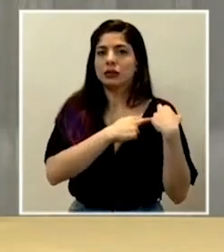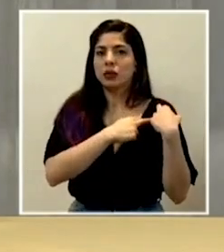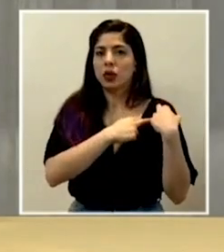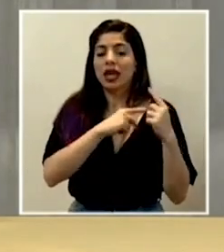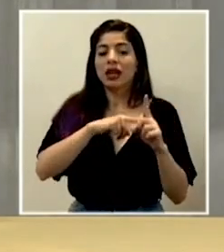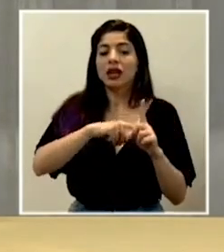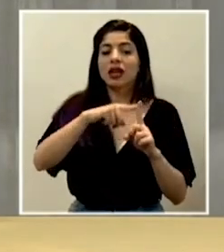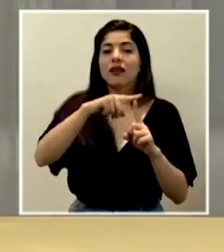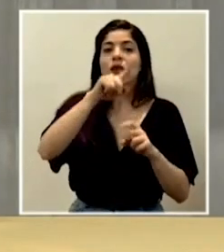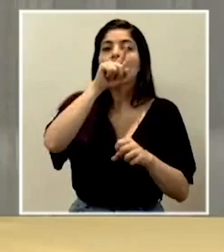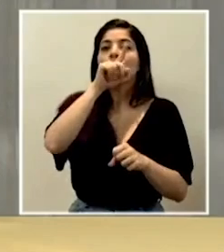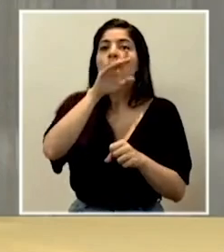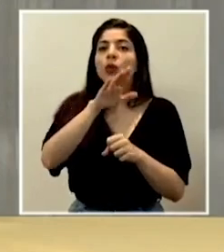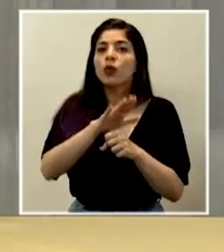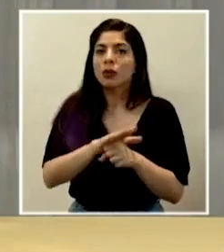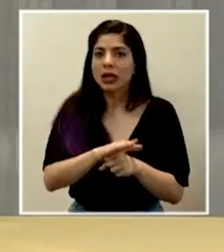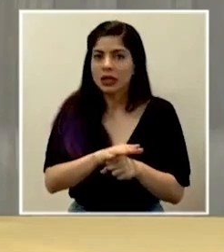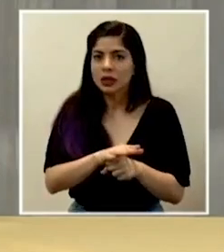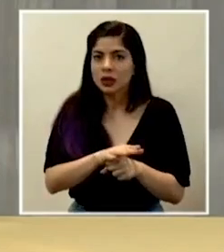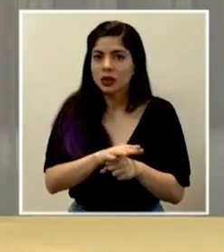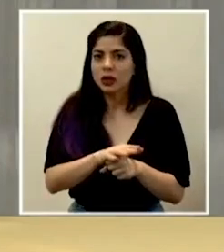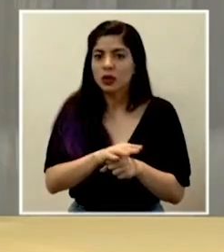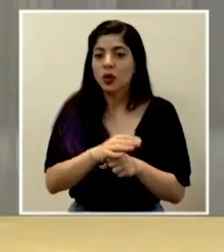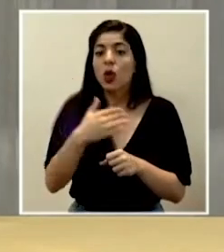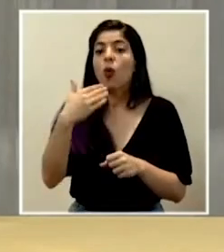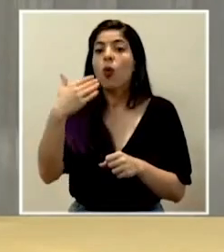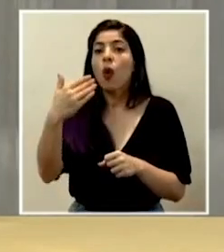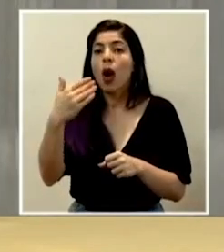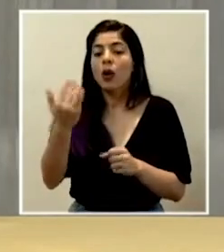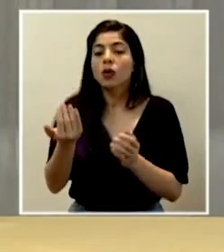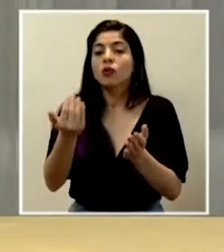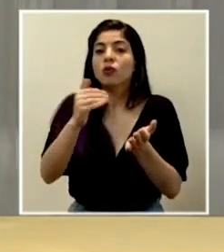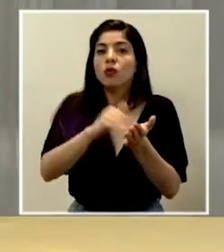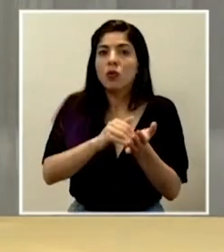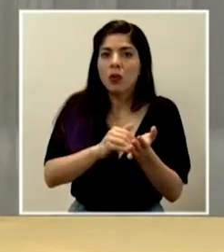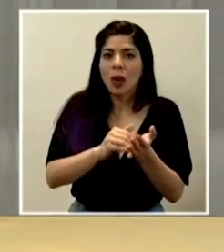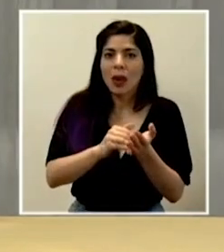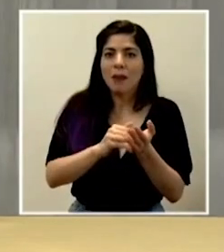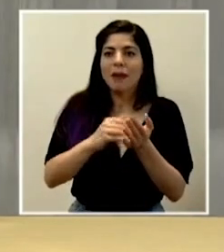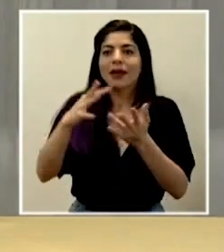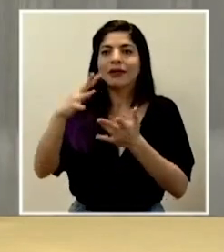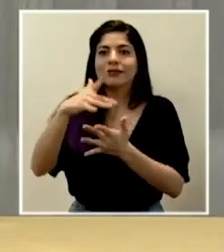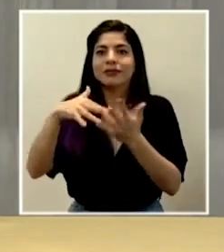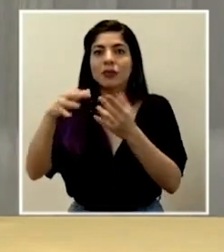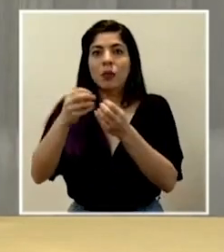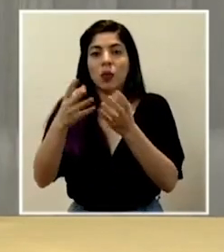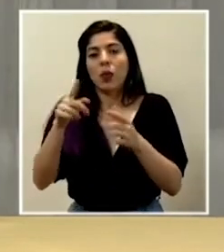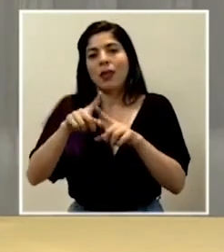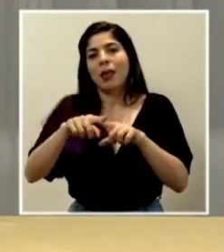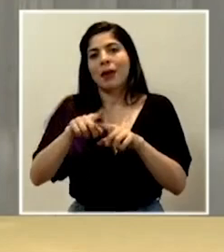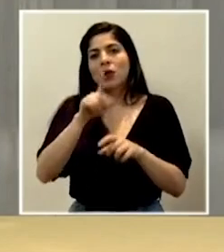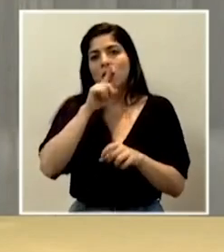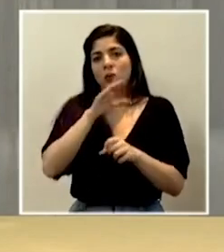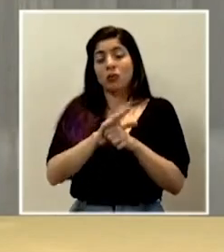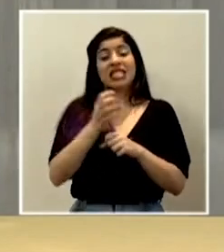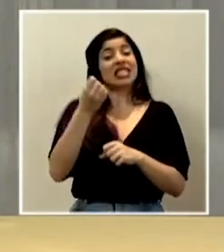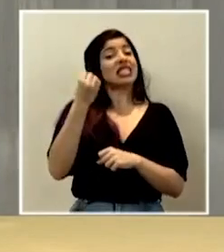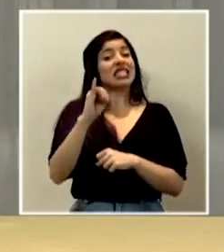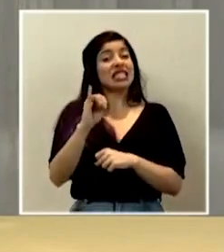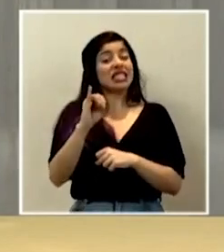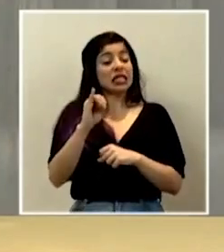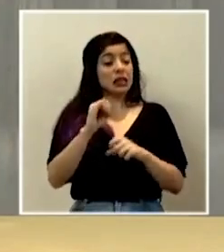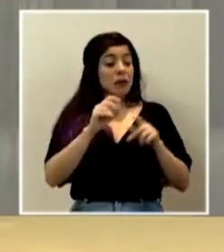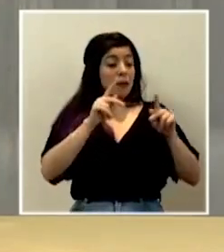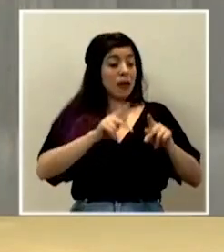que se asuma con respecto al retorno a los lugares públicos. Si lo hacemos con